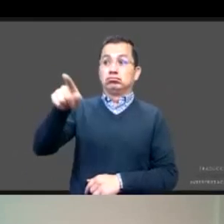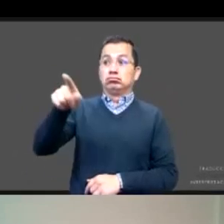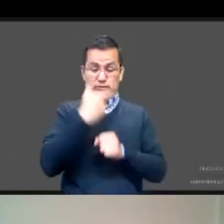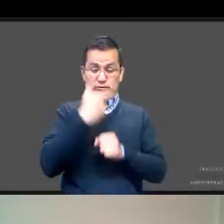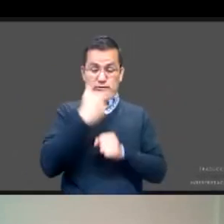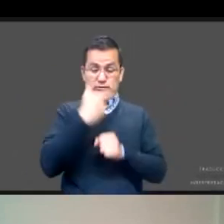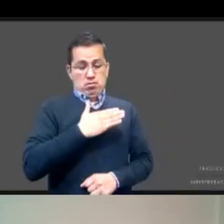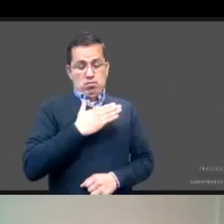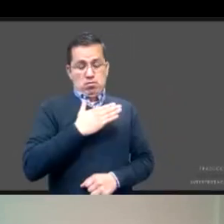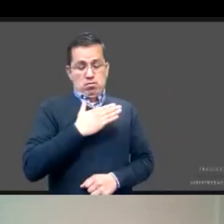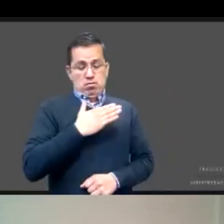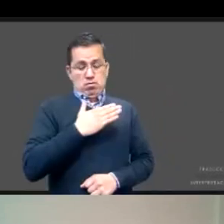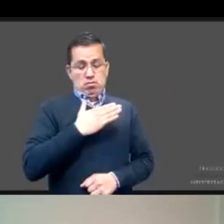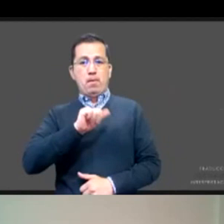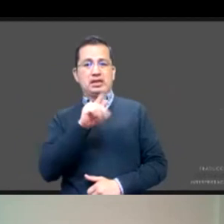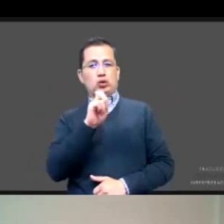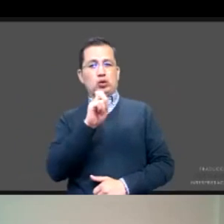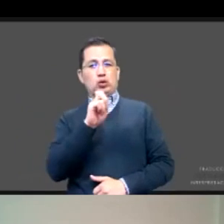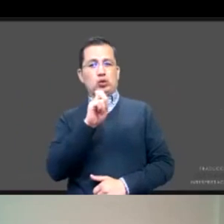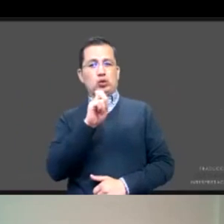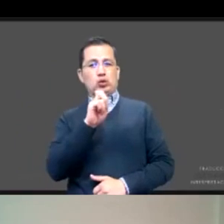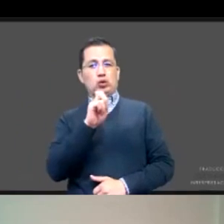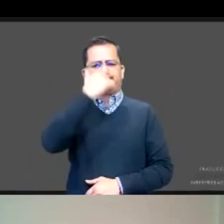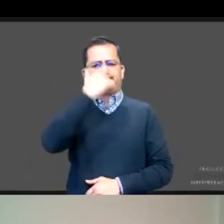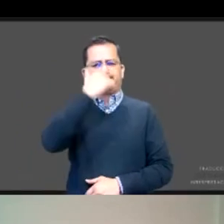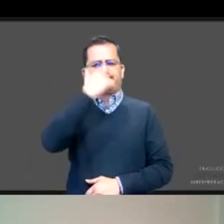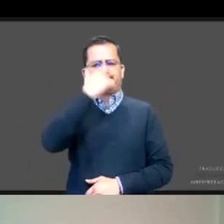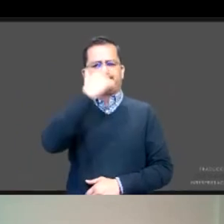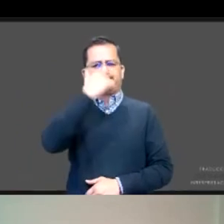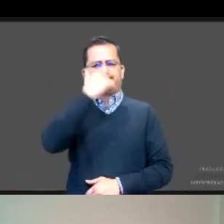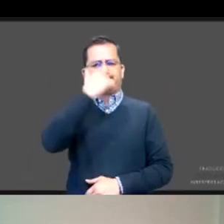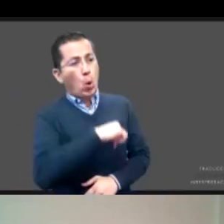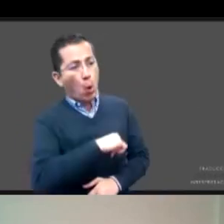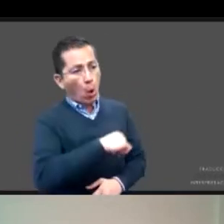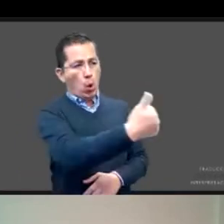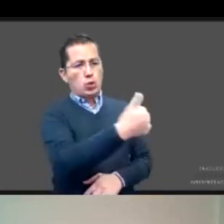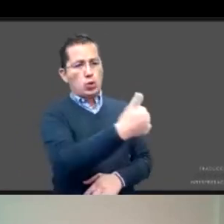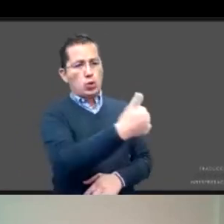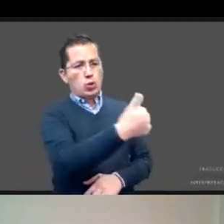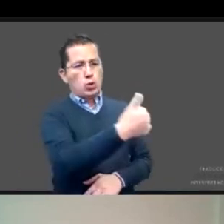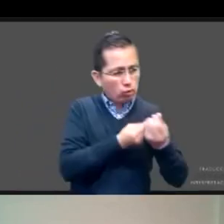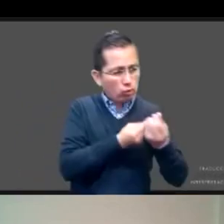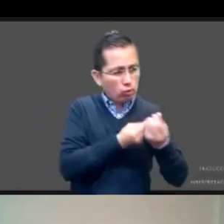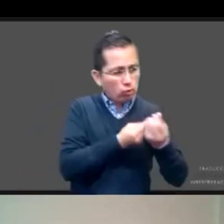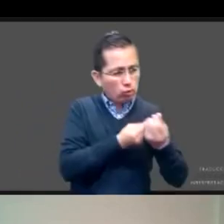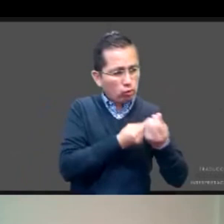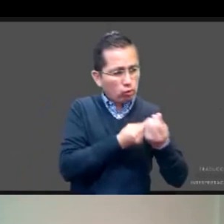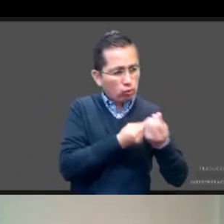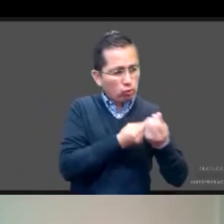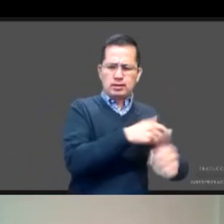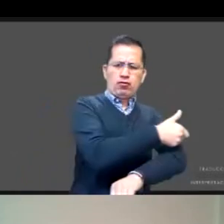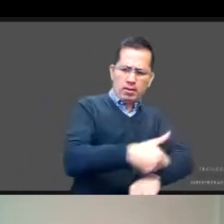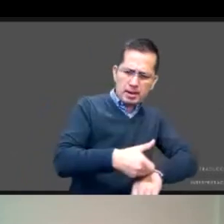que ejecutan cuando conviven con otras mujeres de sus familias y no solo de sus familias,